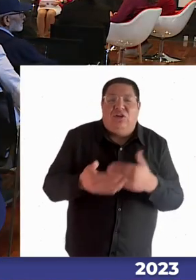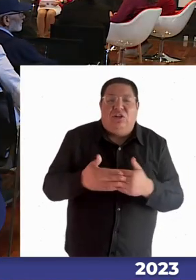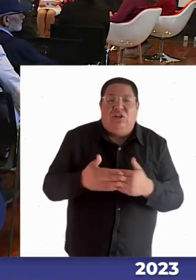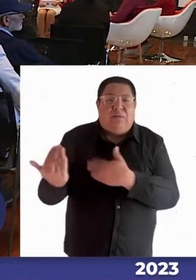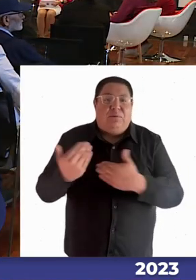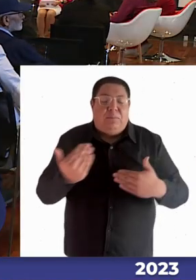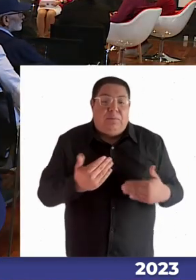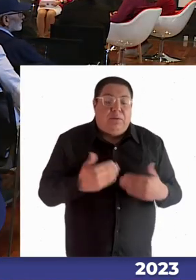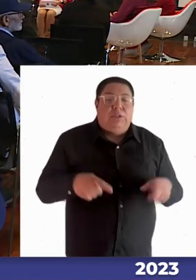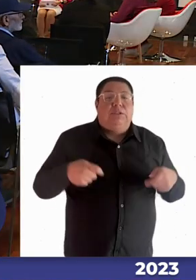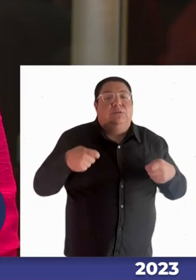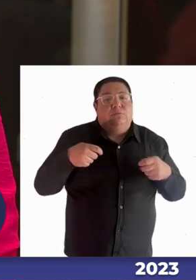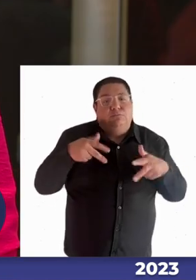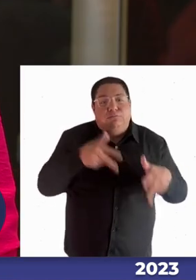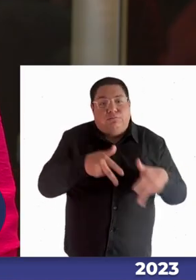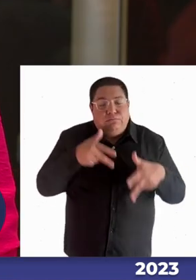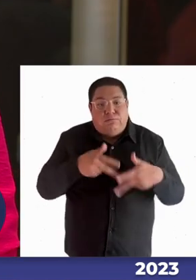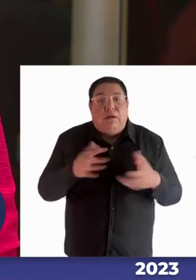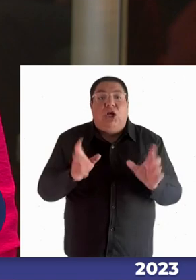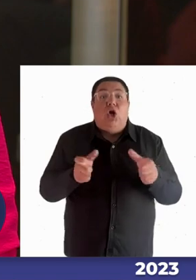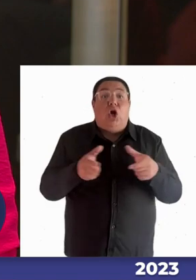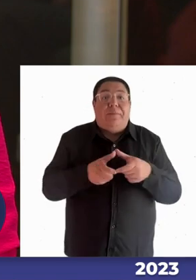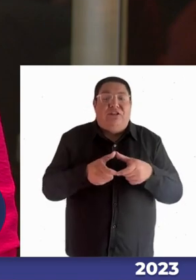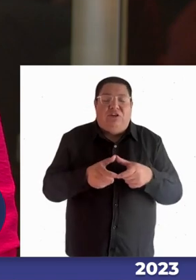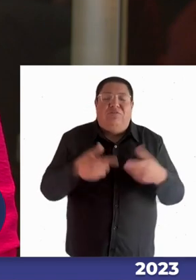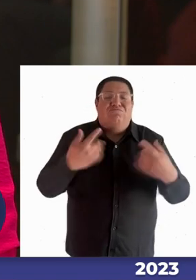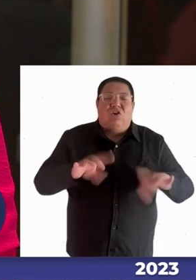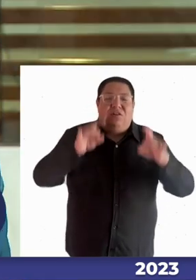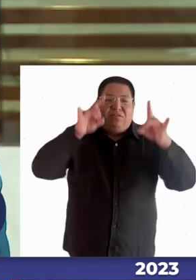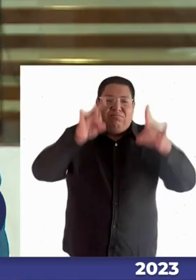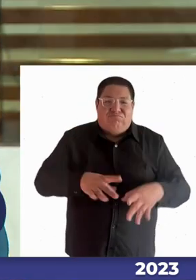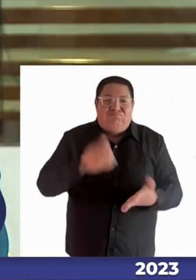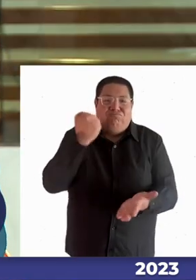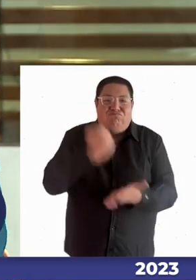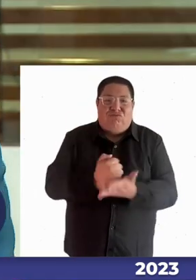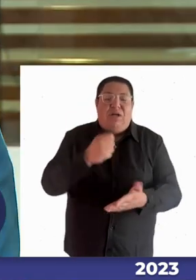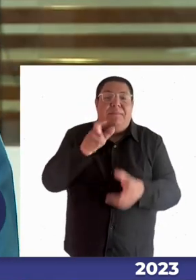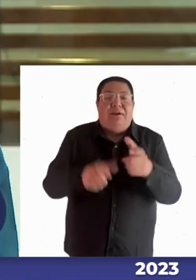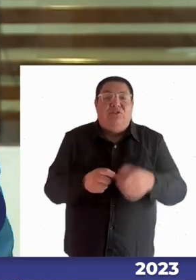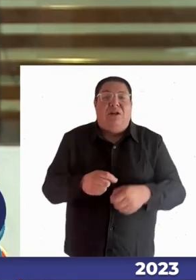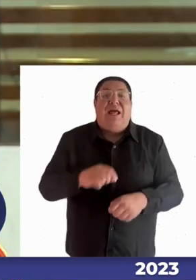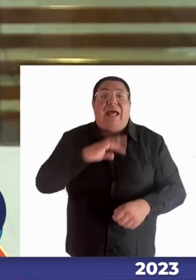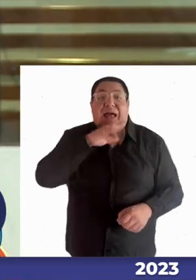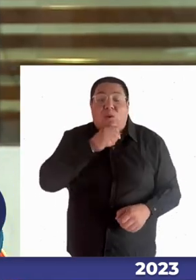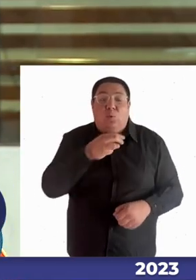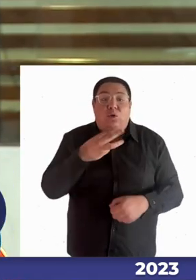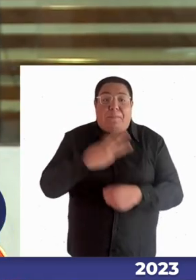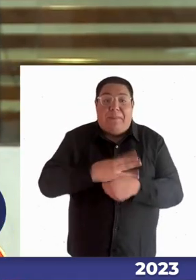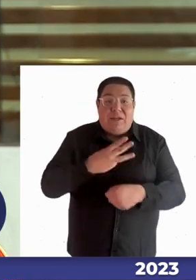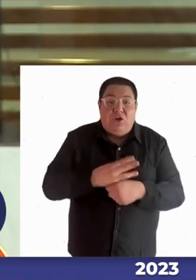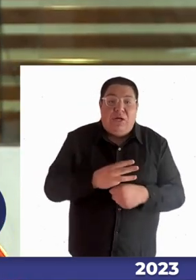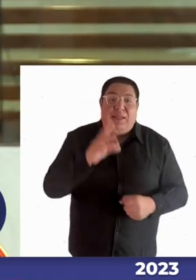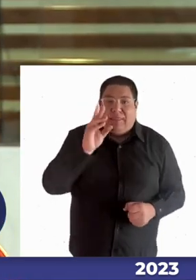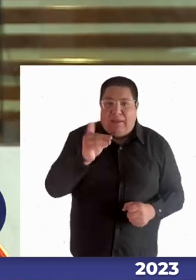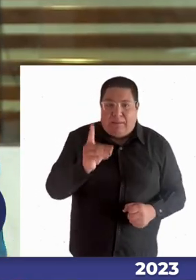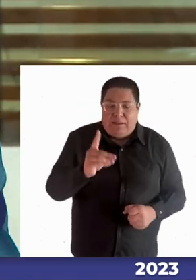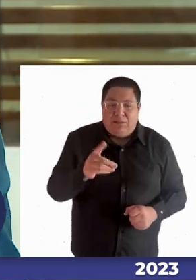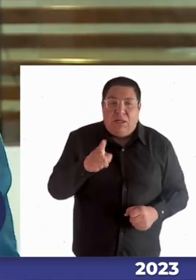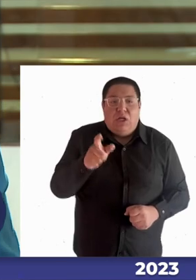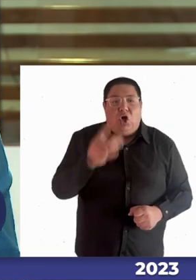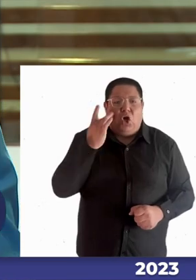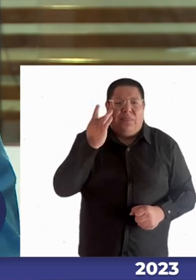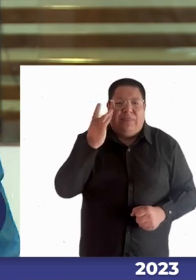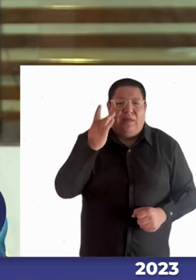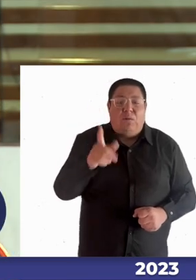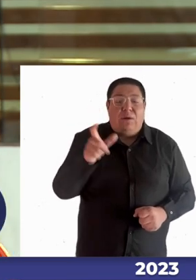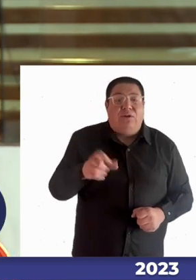conseguimos tener una comisión permanente de adultos mayores y discapacidad lo que nos tiene súper contentos la Carolina fue la presidenta en el periodo